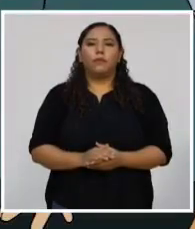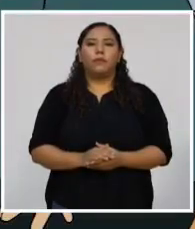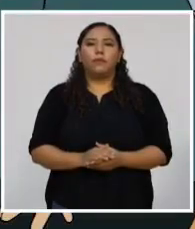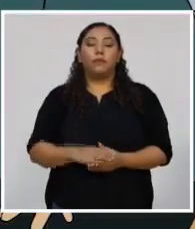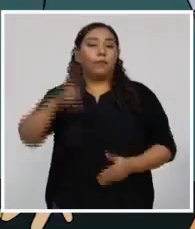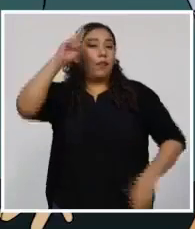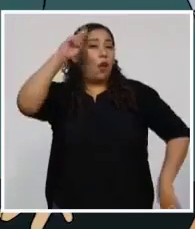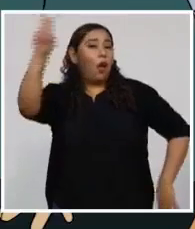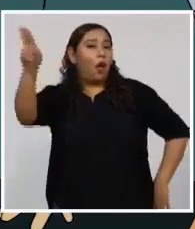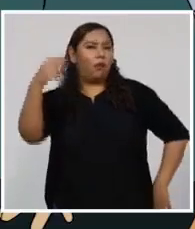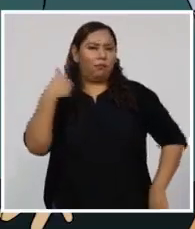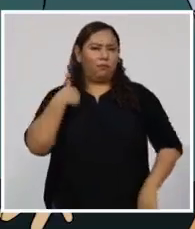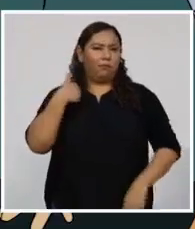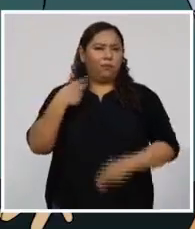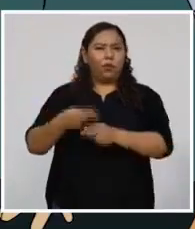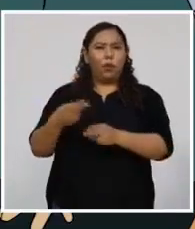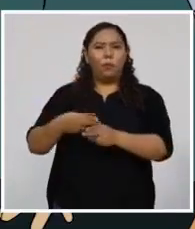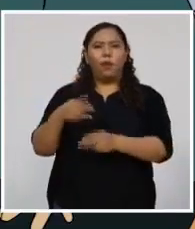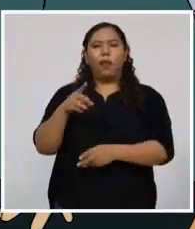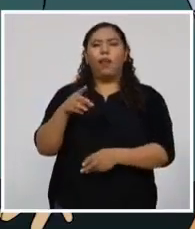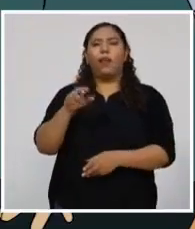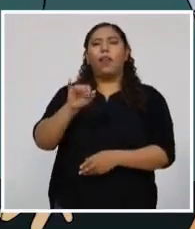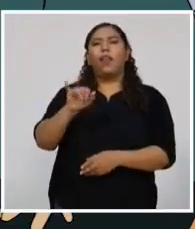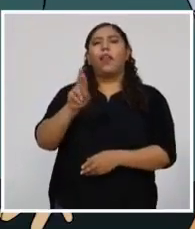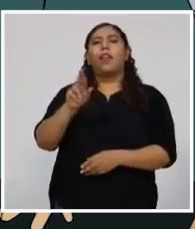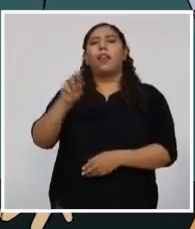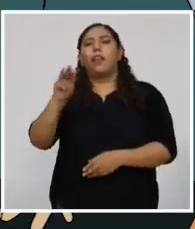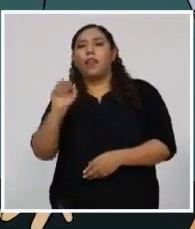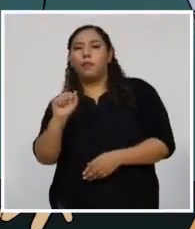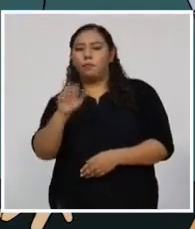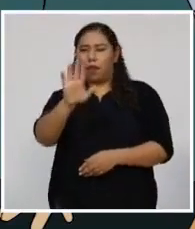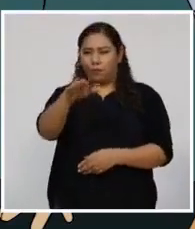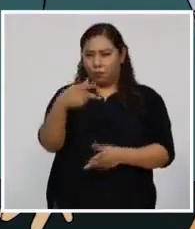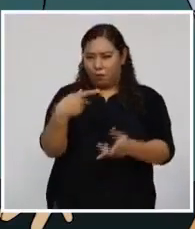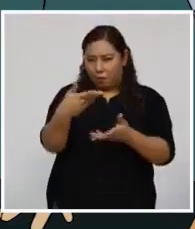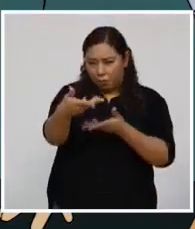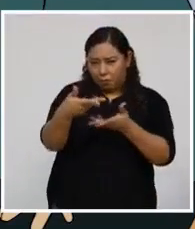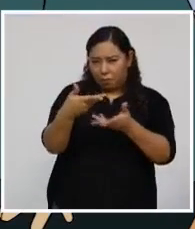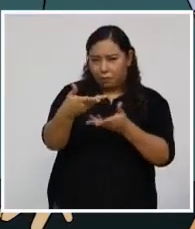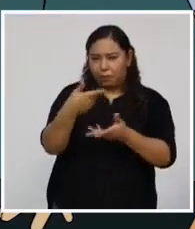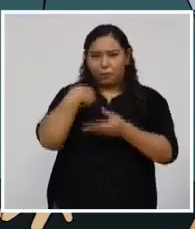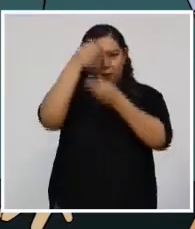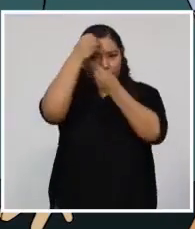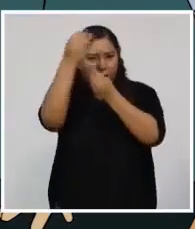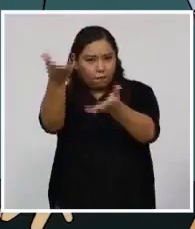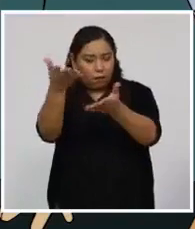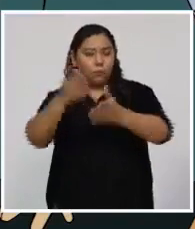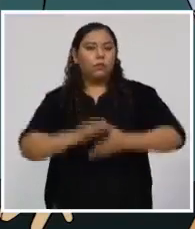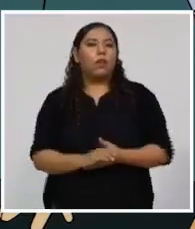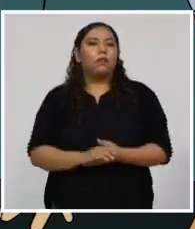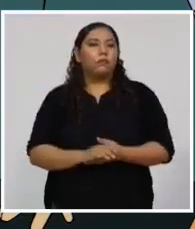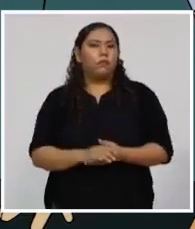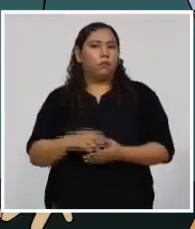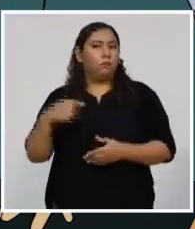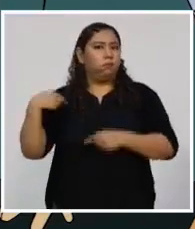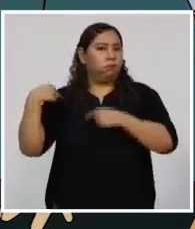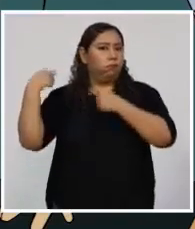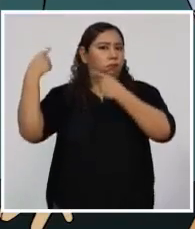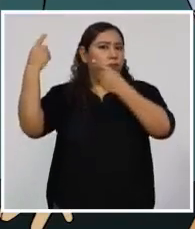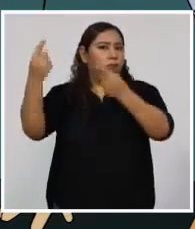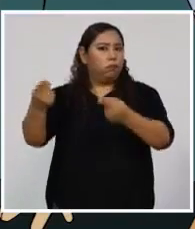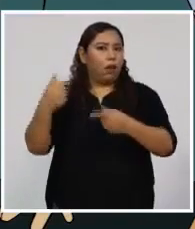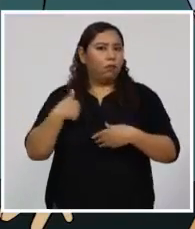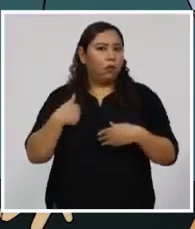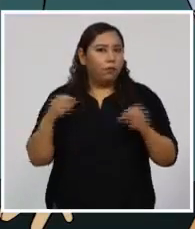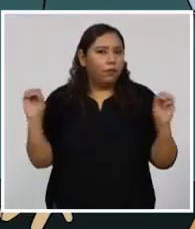Hola, soy Doña Eva otra vez. Aquí entre nos, quiero contarles a ustedes, comadres, que por mucho tiempo, yo no quería